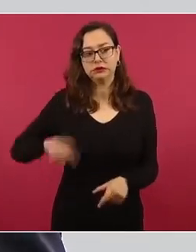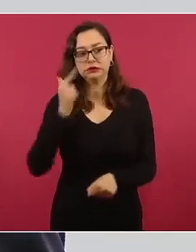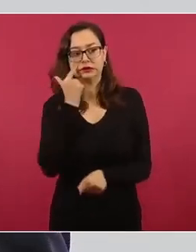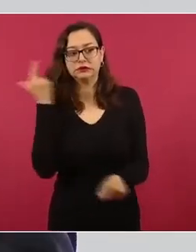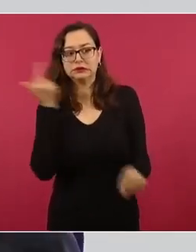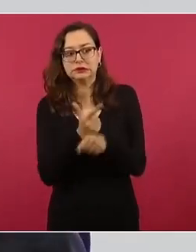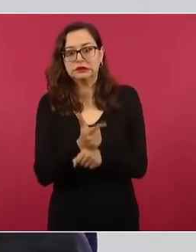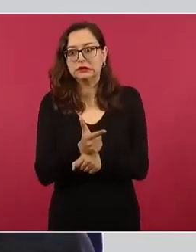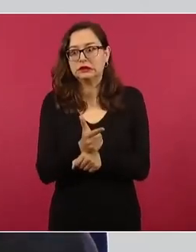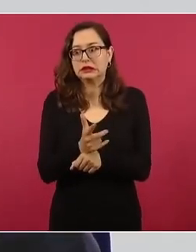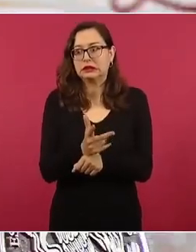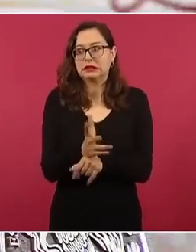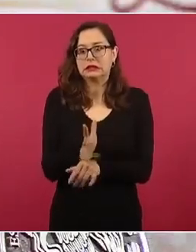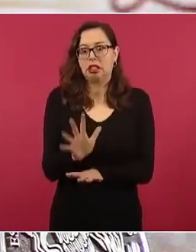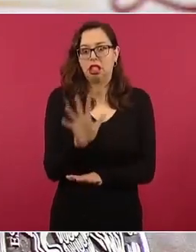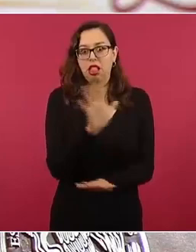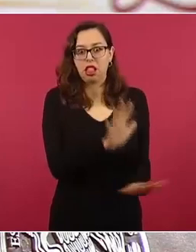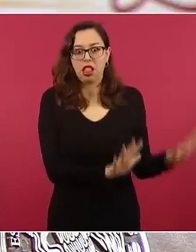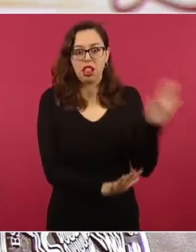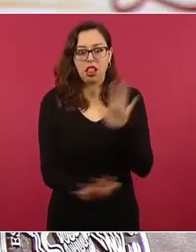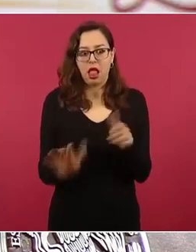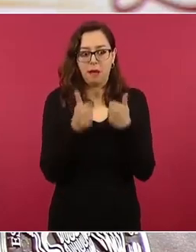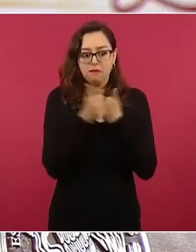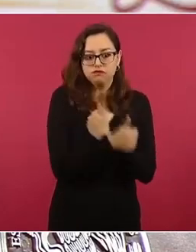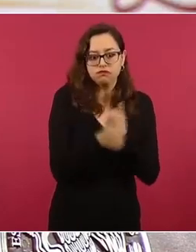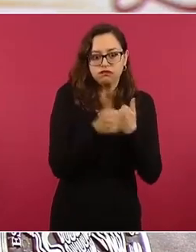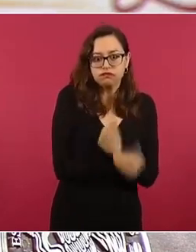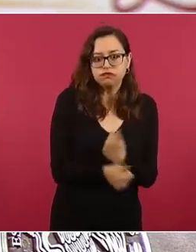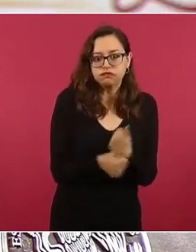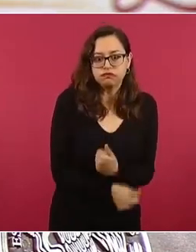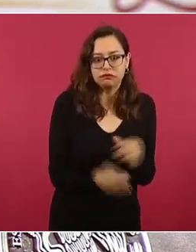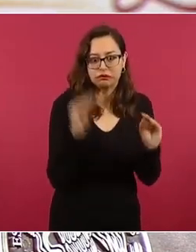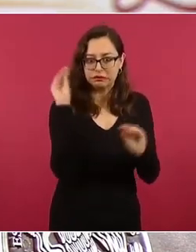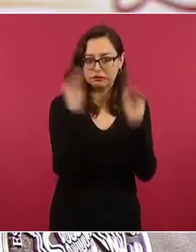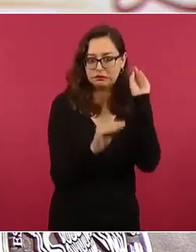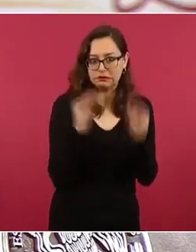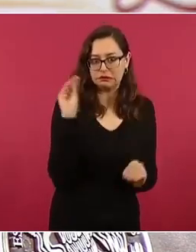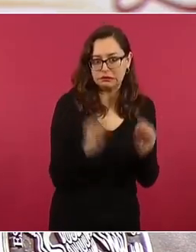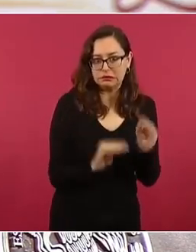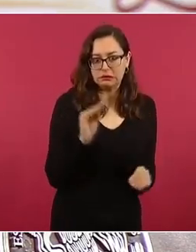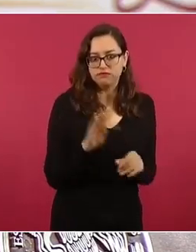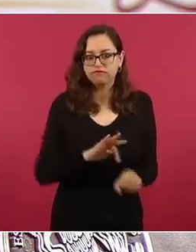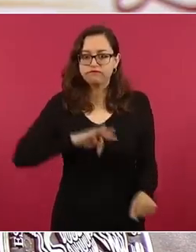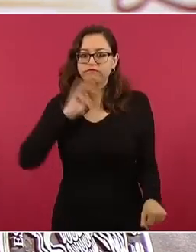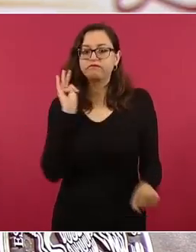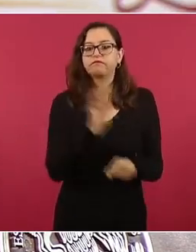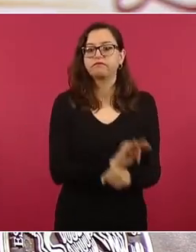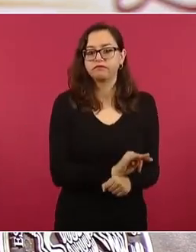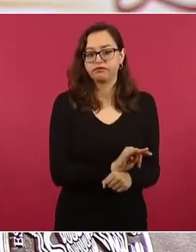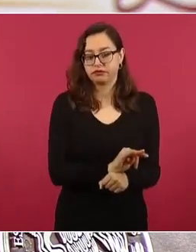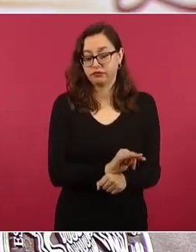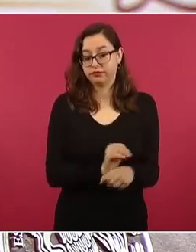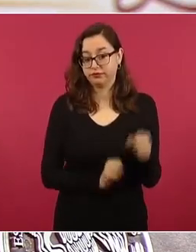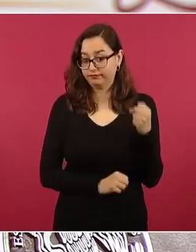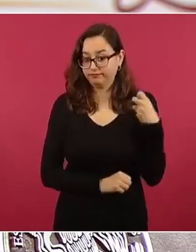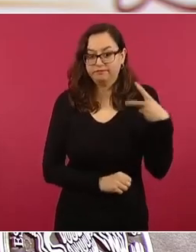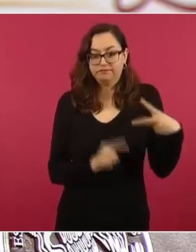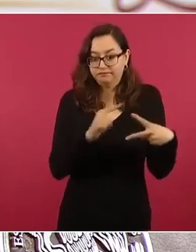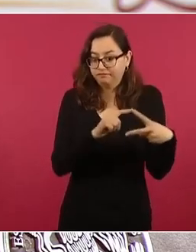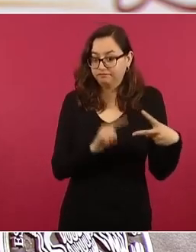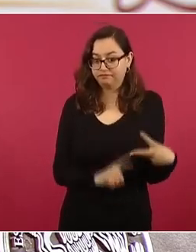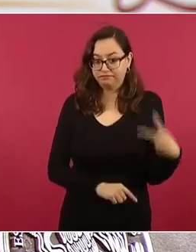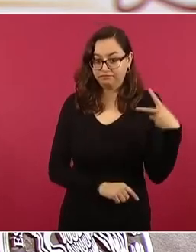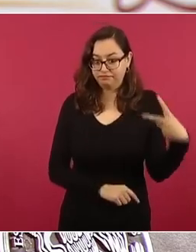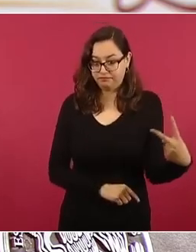de los hechos en esta trágica noche. Una de las informaciones que se ha hecho frecuentemente al informe es que esta